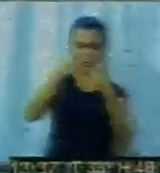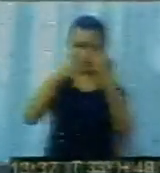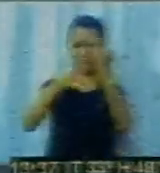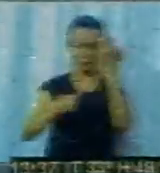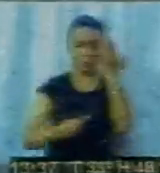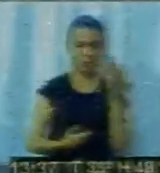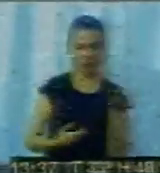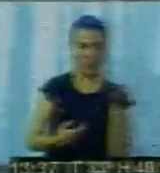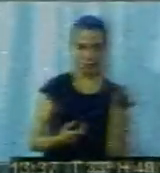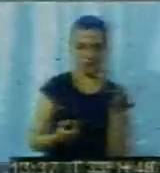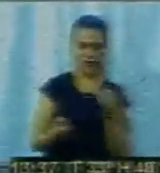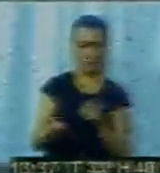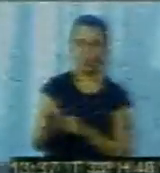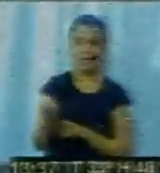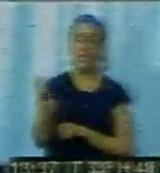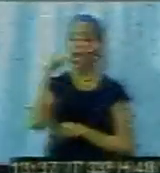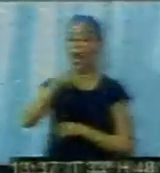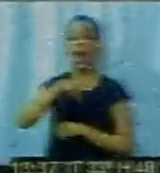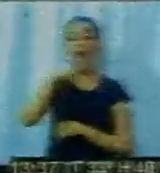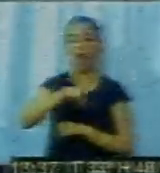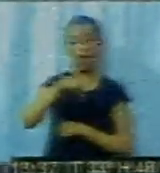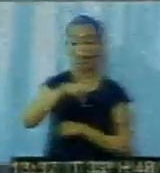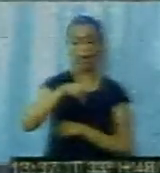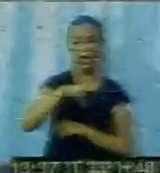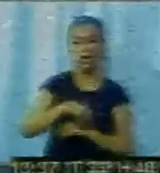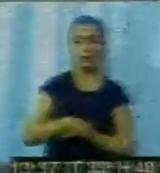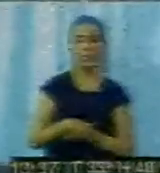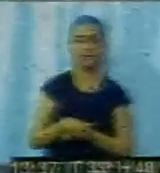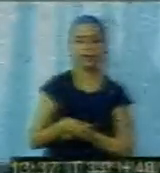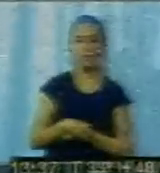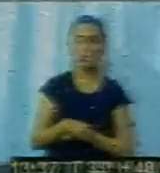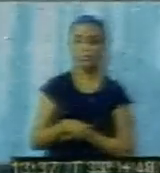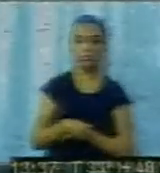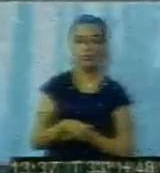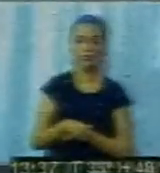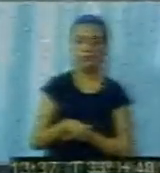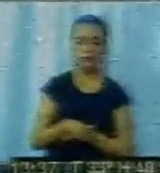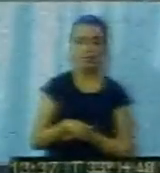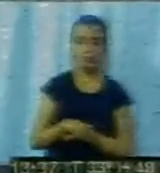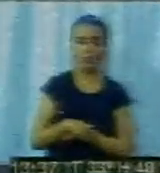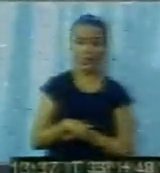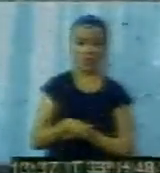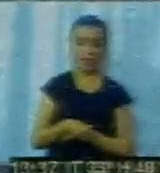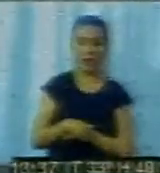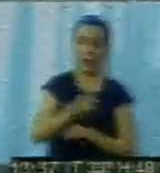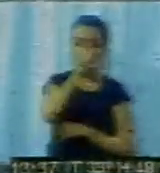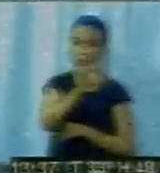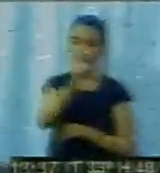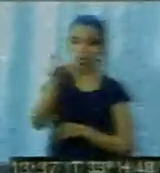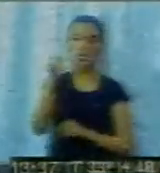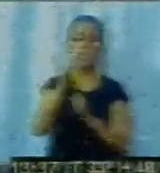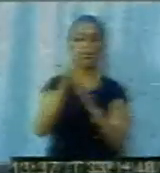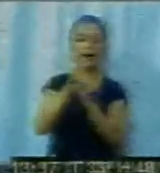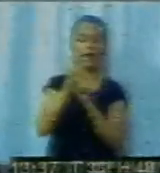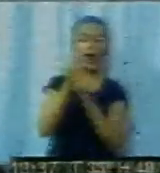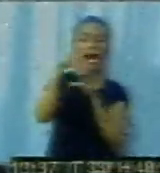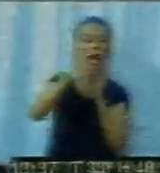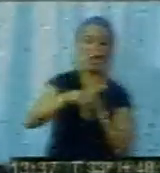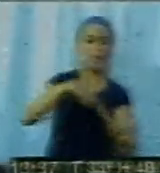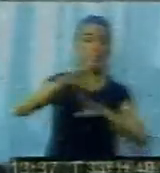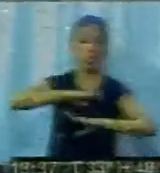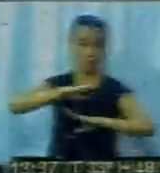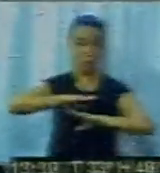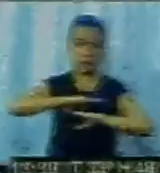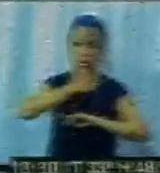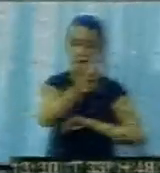haciendo una encuesta a cada uno del personal acá de deporte, para saber